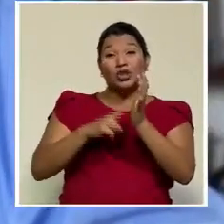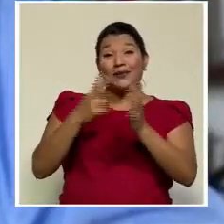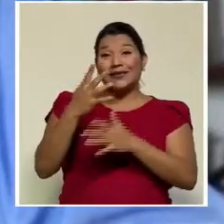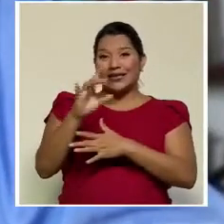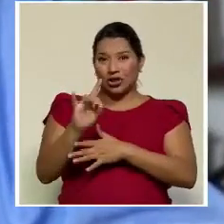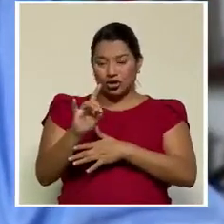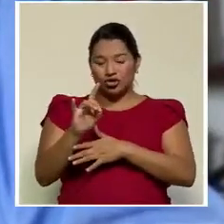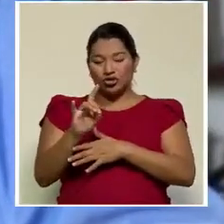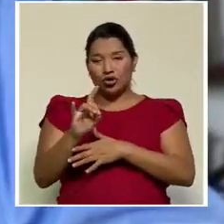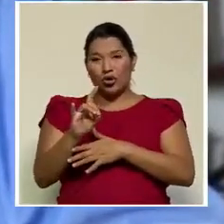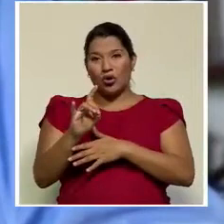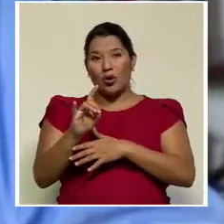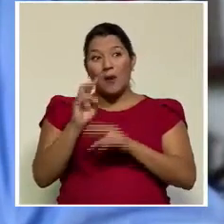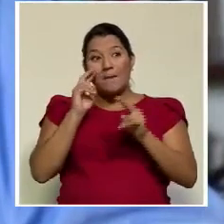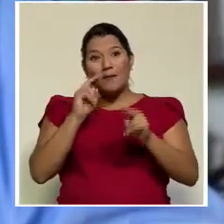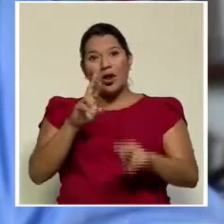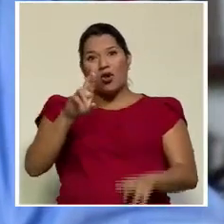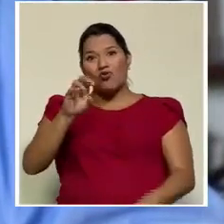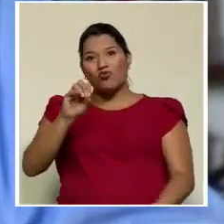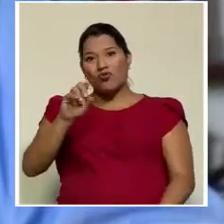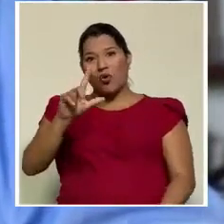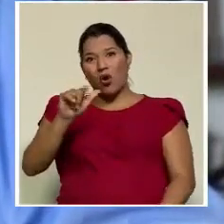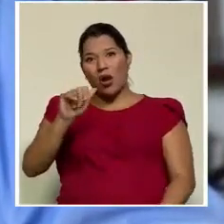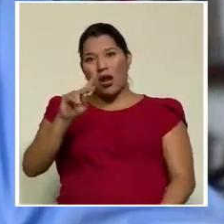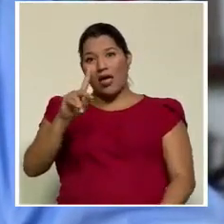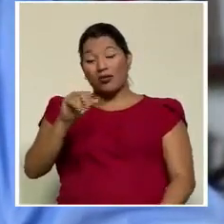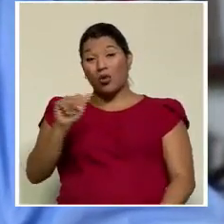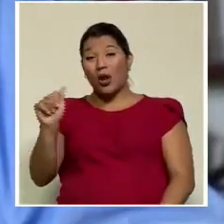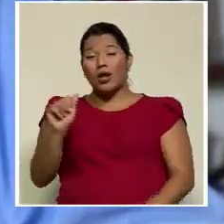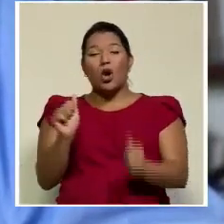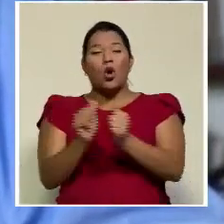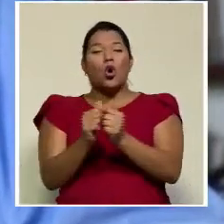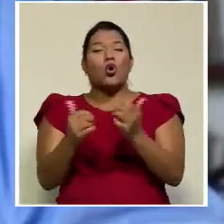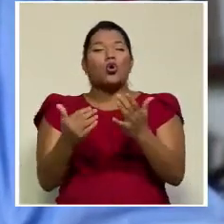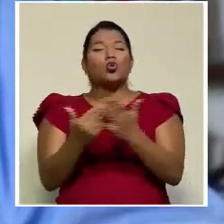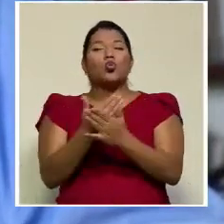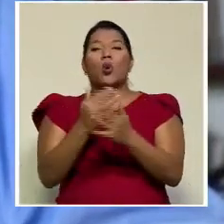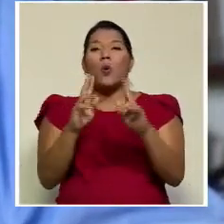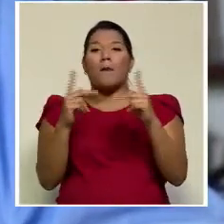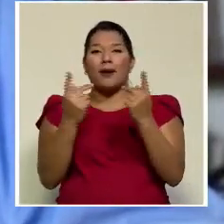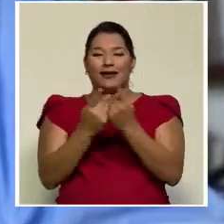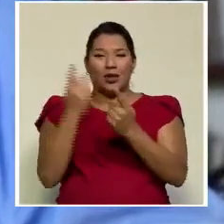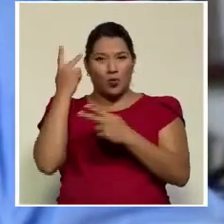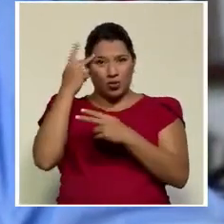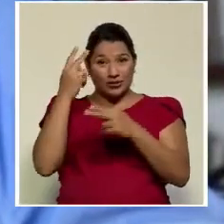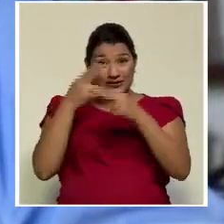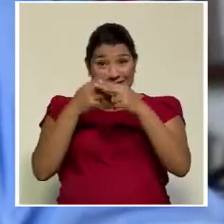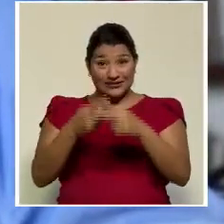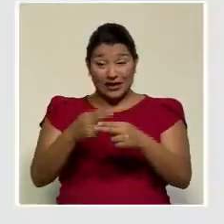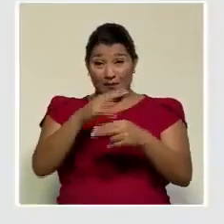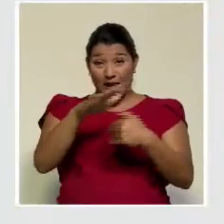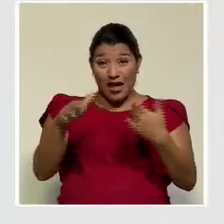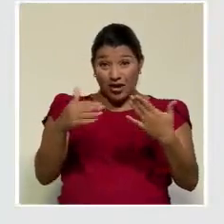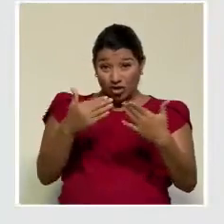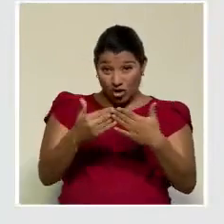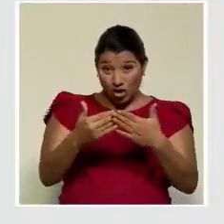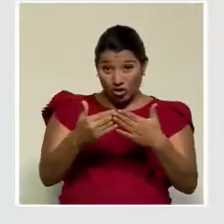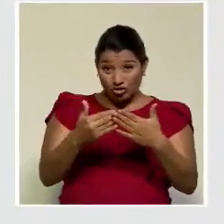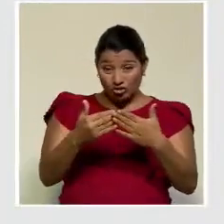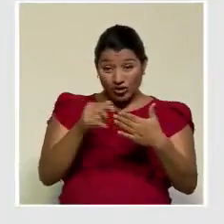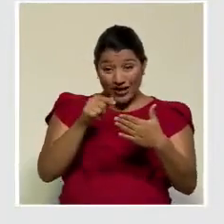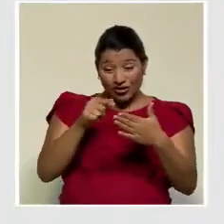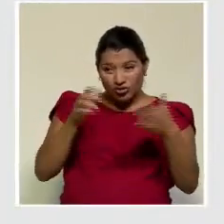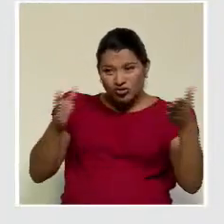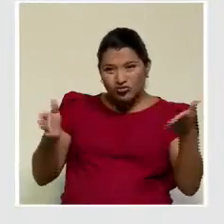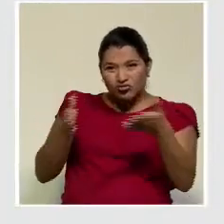encontraron a Rolando Araya con un nuevo amor político, la agrupación Todos, que impulsó su candidatura